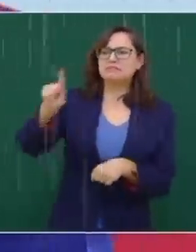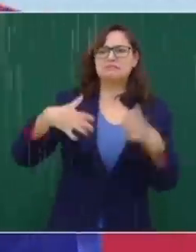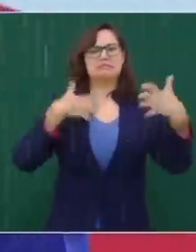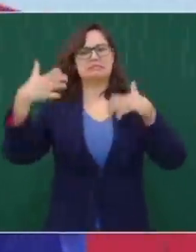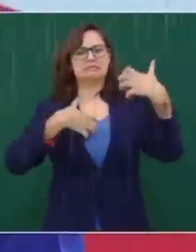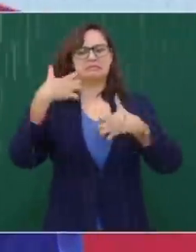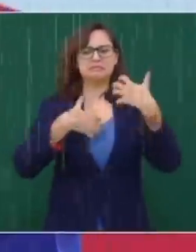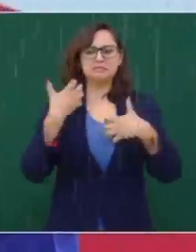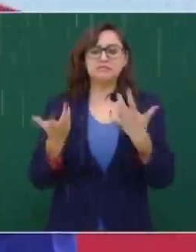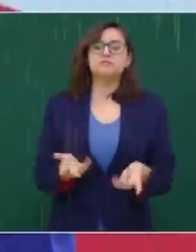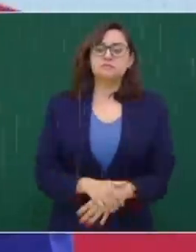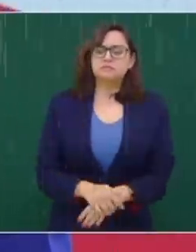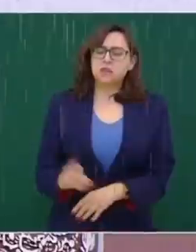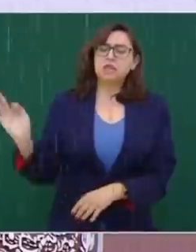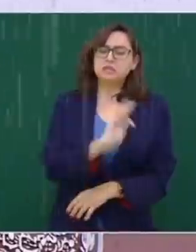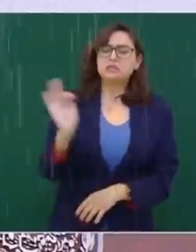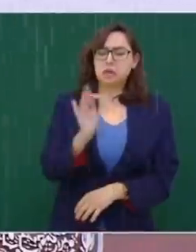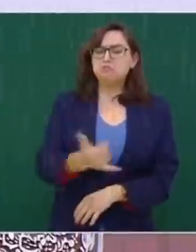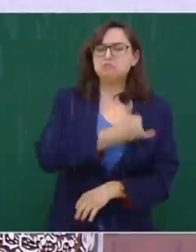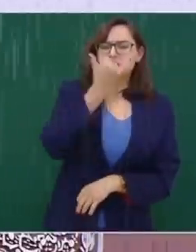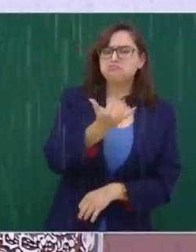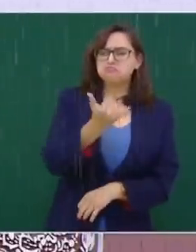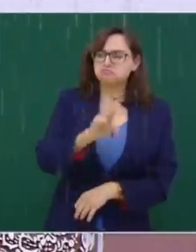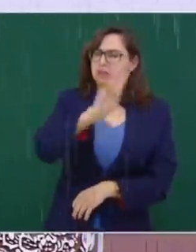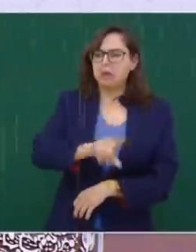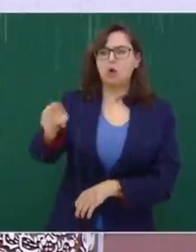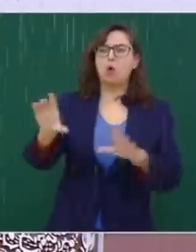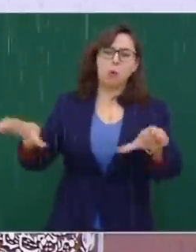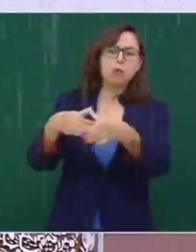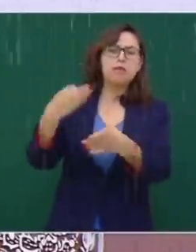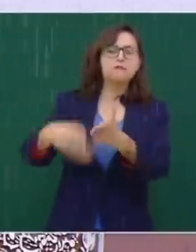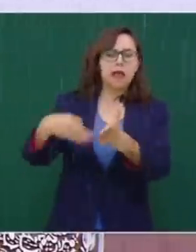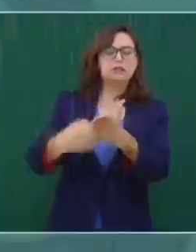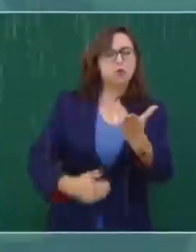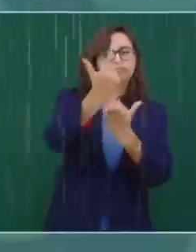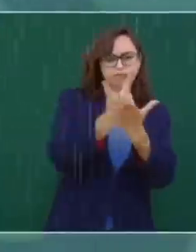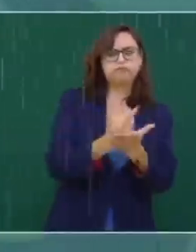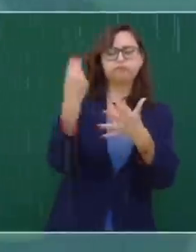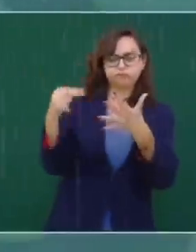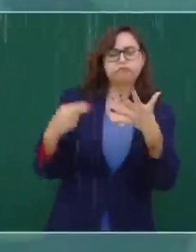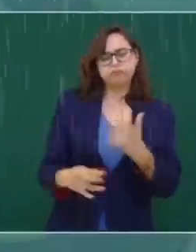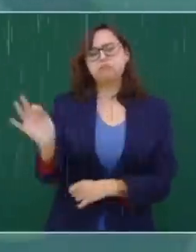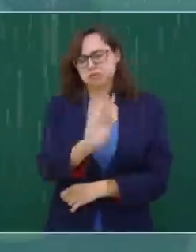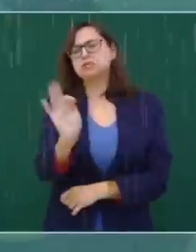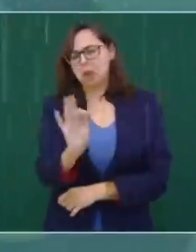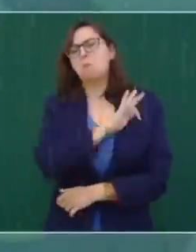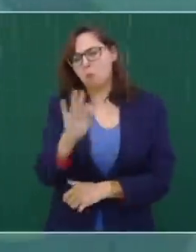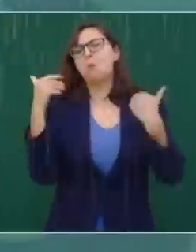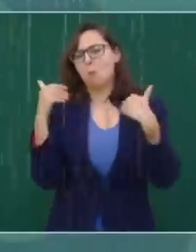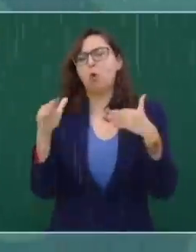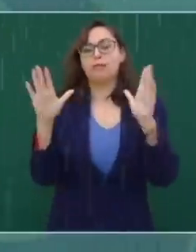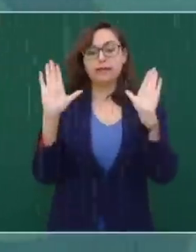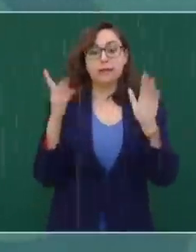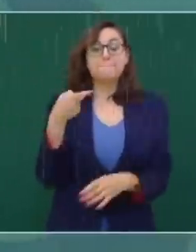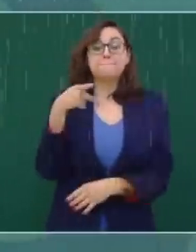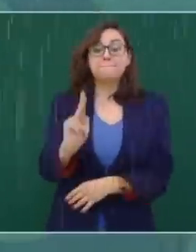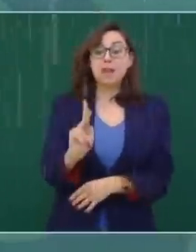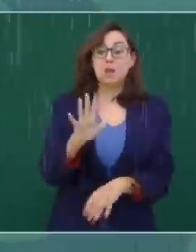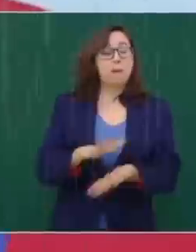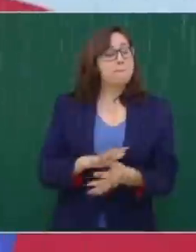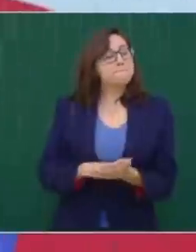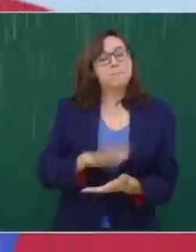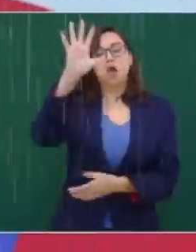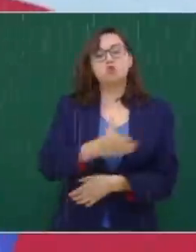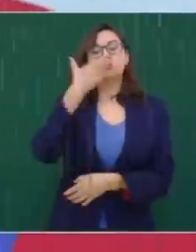errores de que una comunidad no fue descensada. Puede ser. Pero por lo general lo que sucede es que ya las organizaciones,